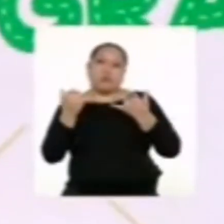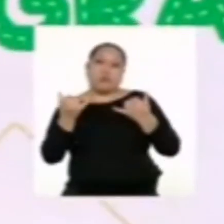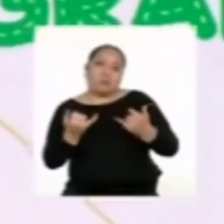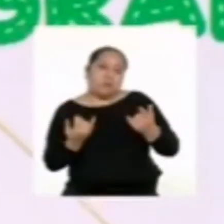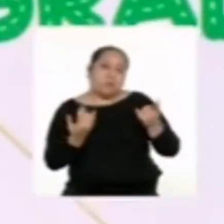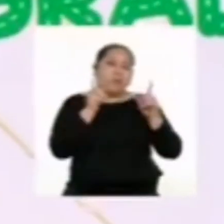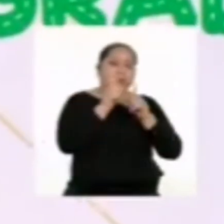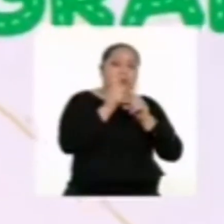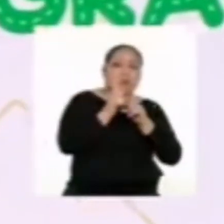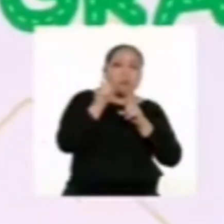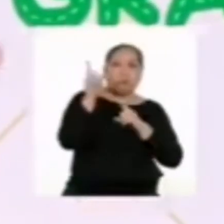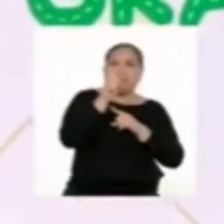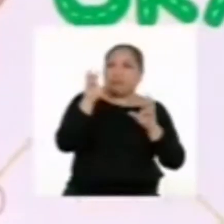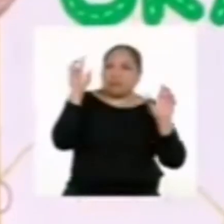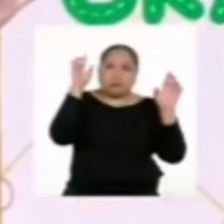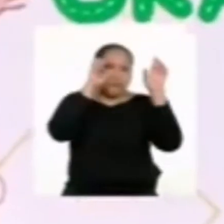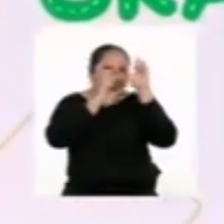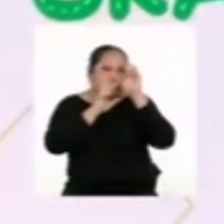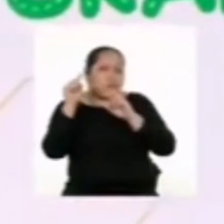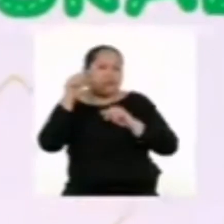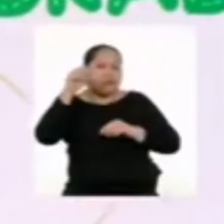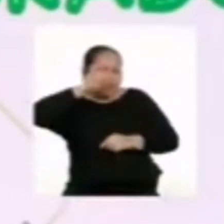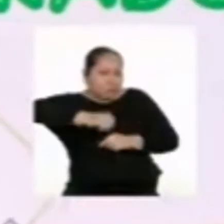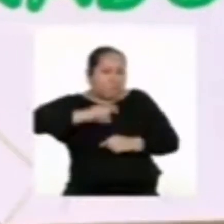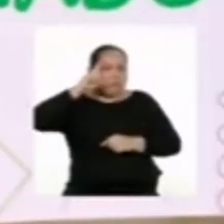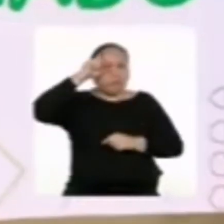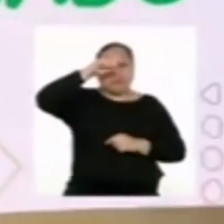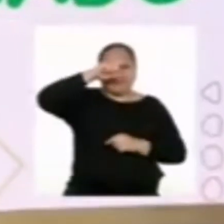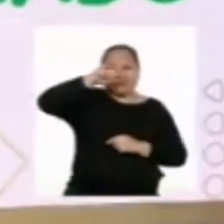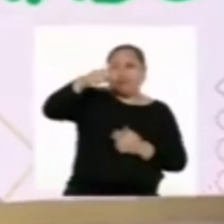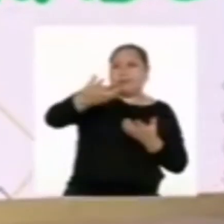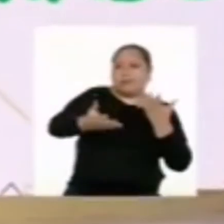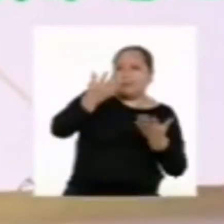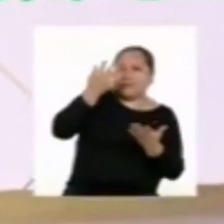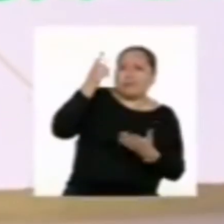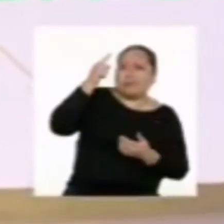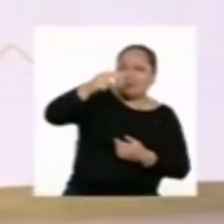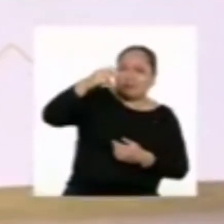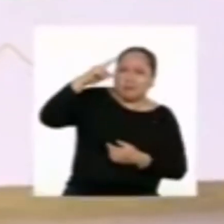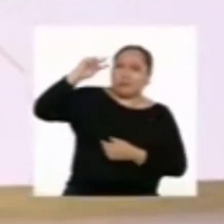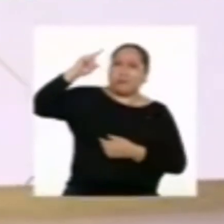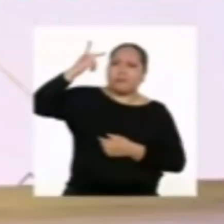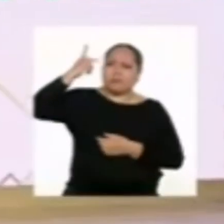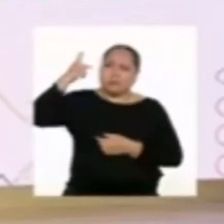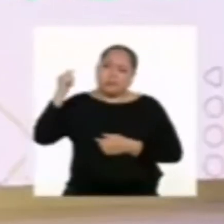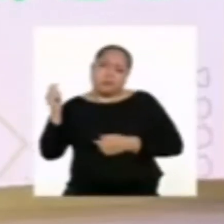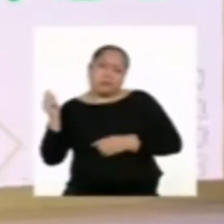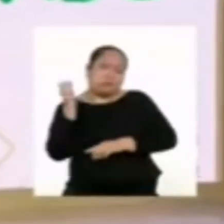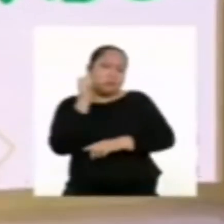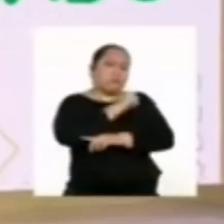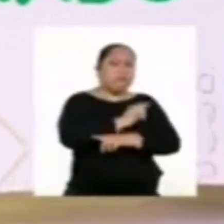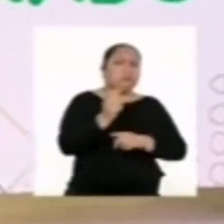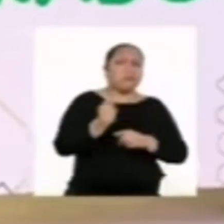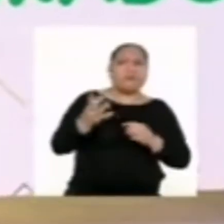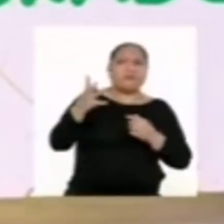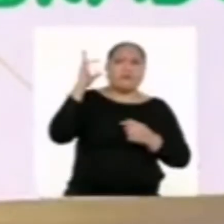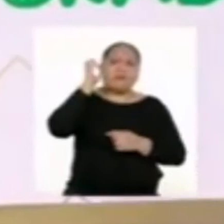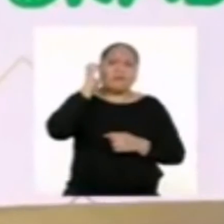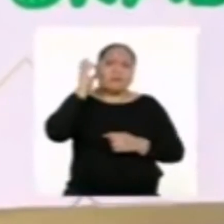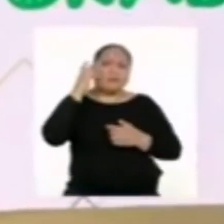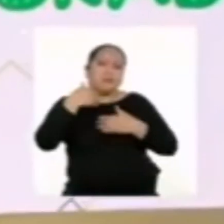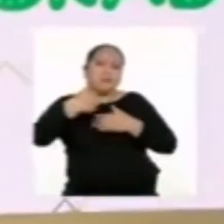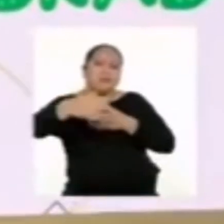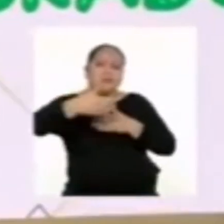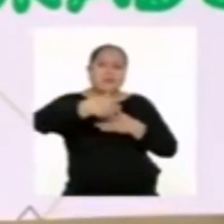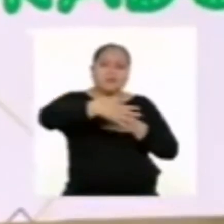Hoy es lunes y no lo dudes. Yo sé que es duro y que a veces te confundes. Que se tumbes esa tacna y que lo escuche con tamana.